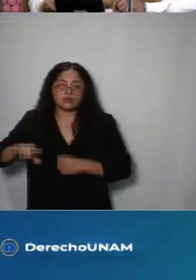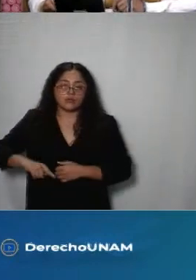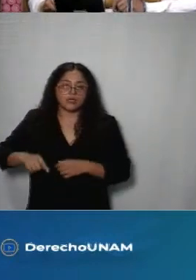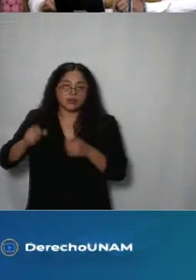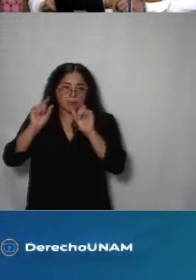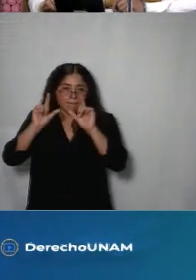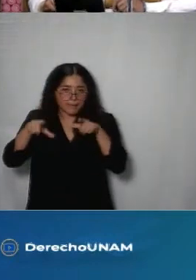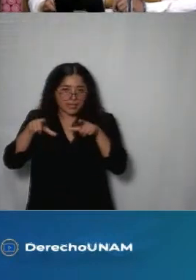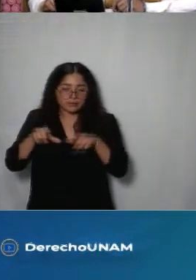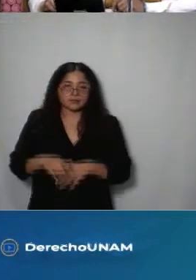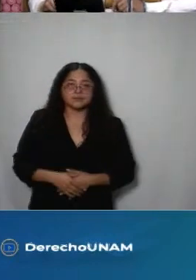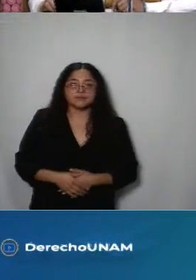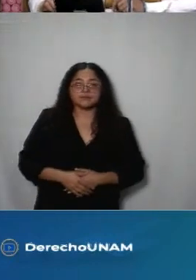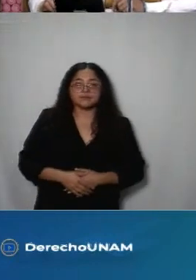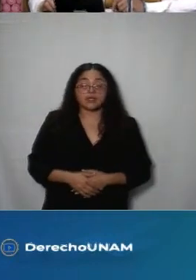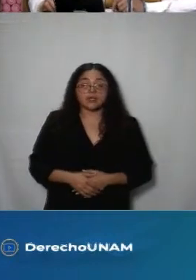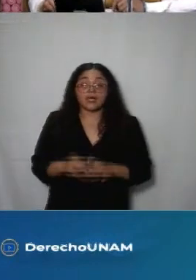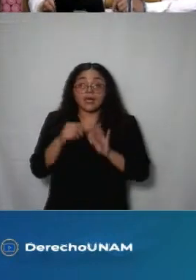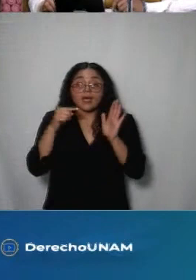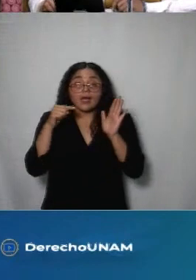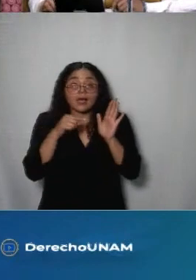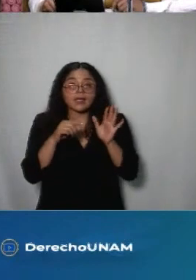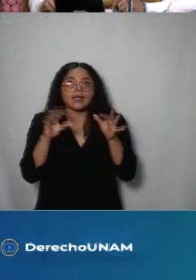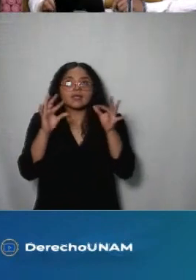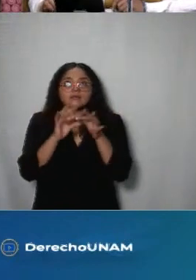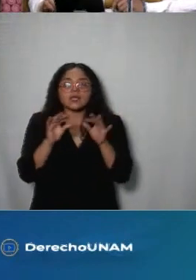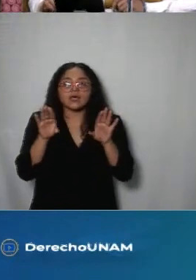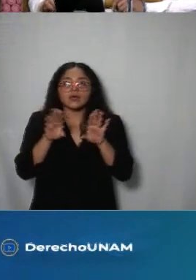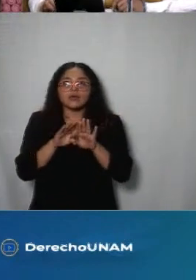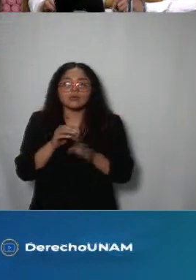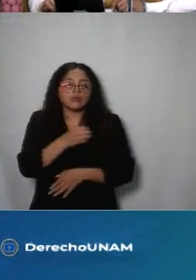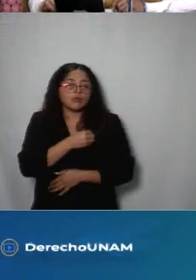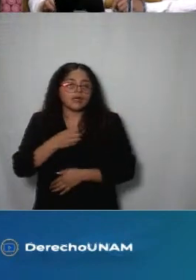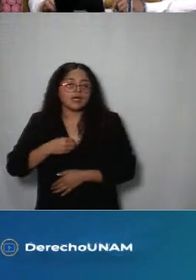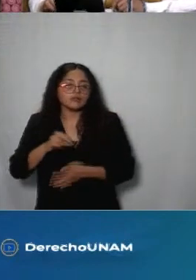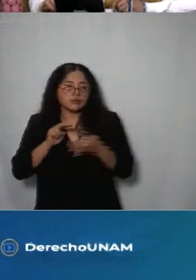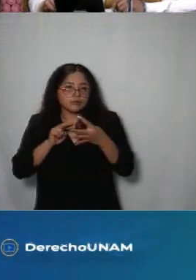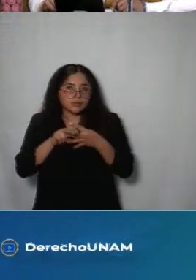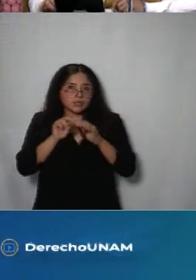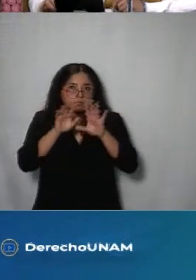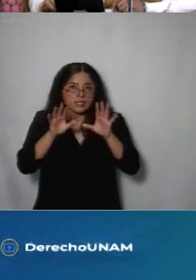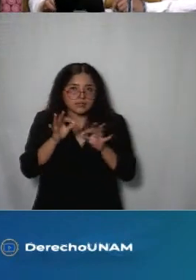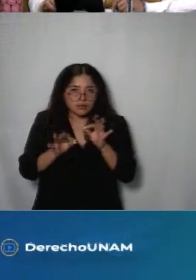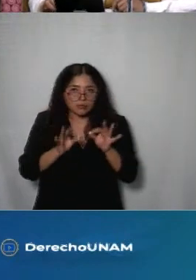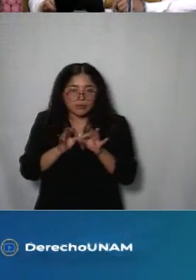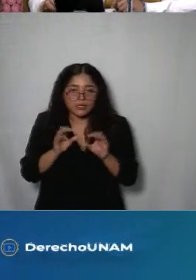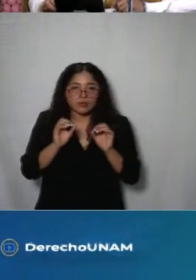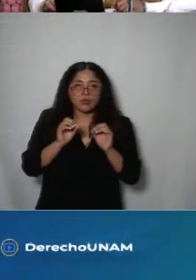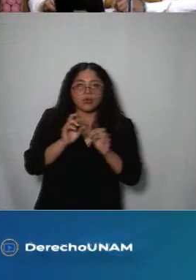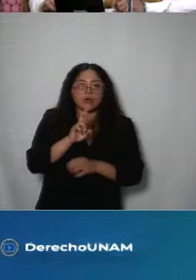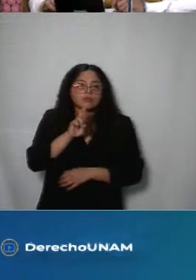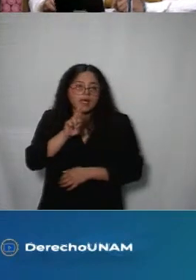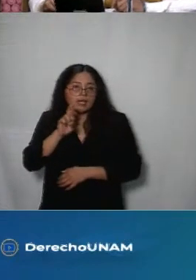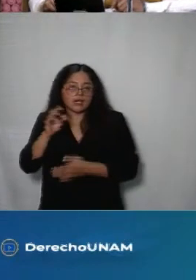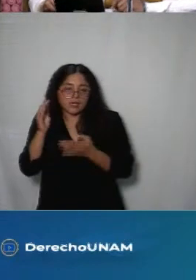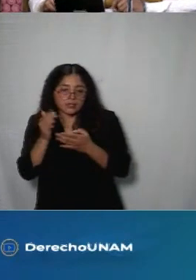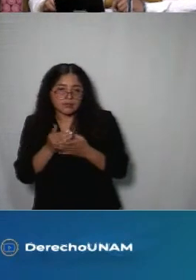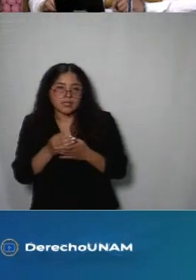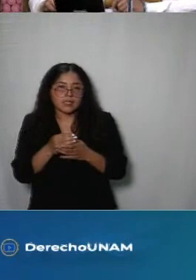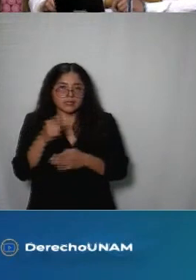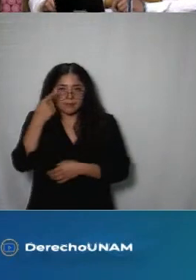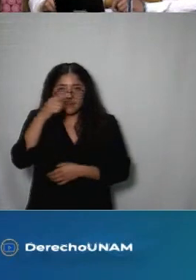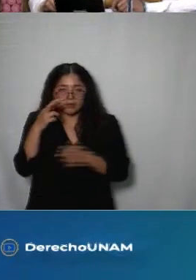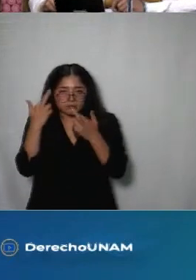como parte de sus obligaciones de transparencia así como de solicitudes de información y recursos de revisión de